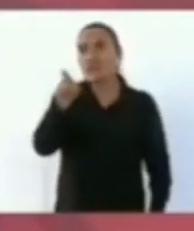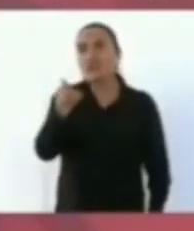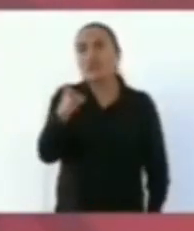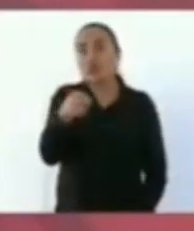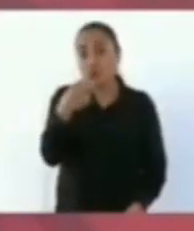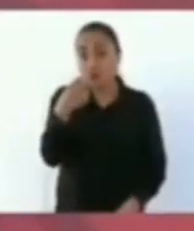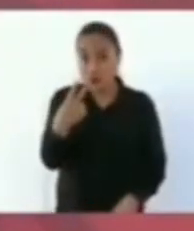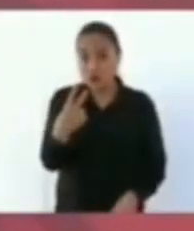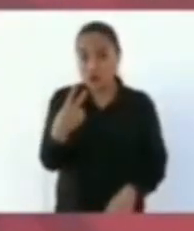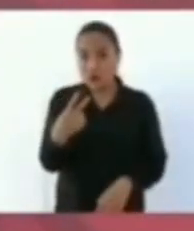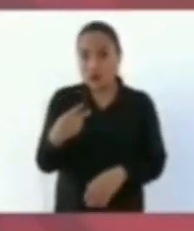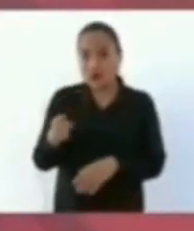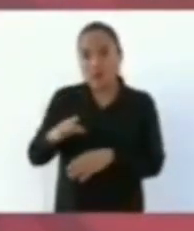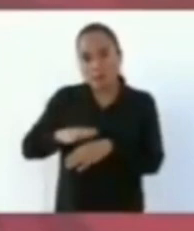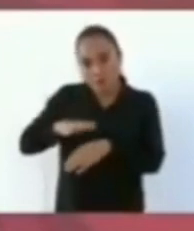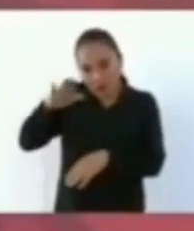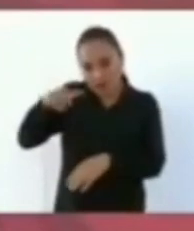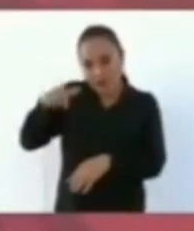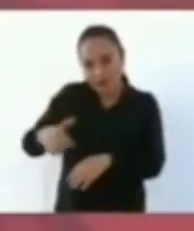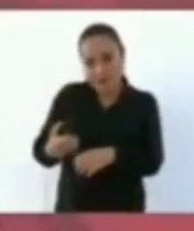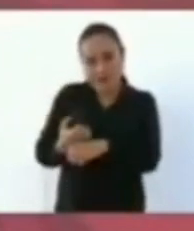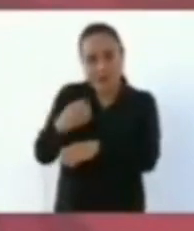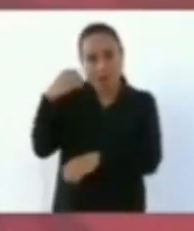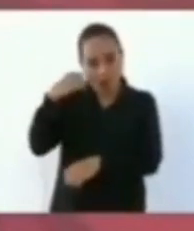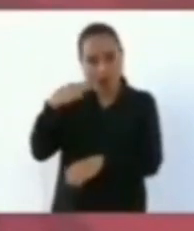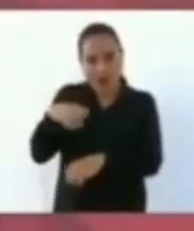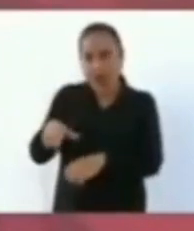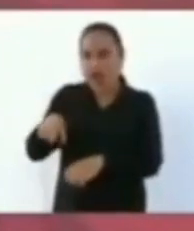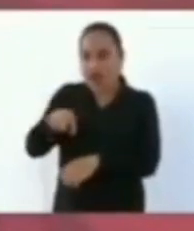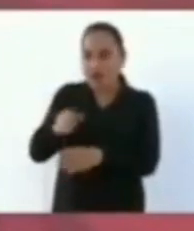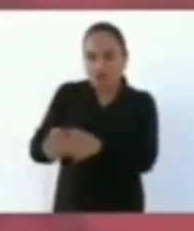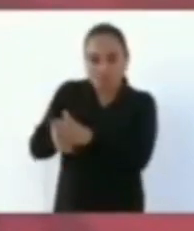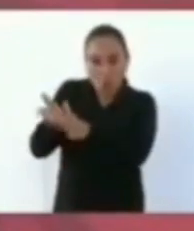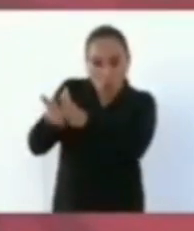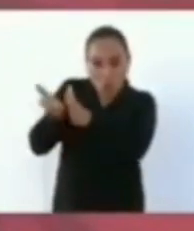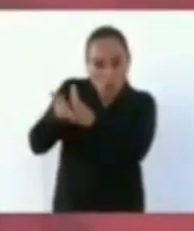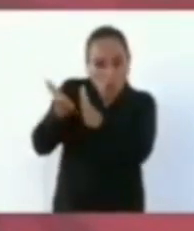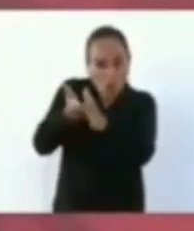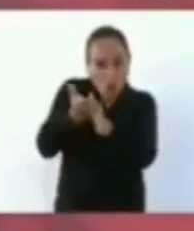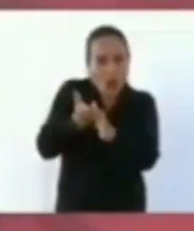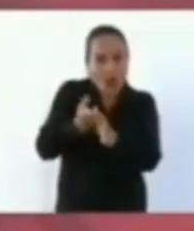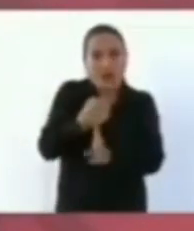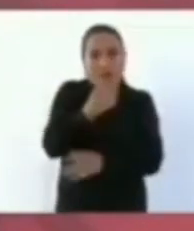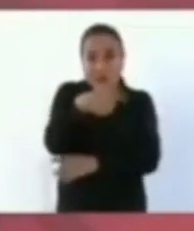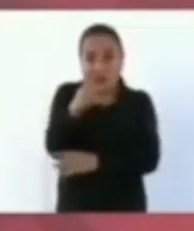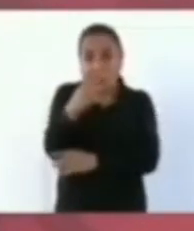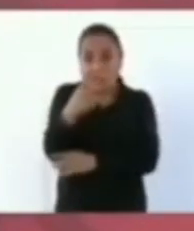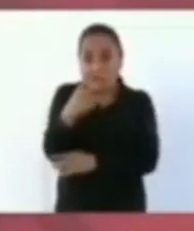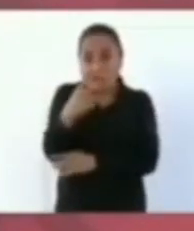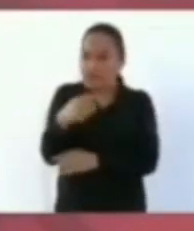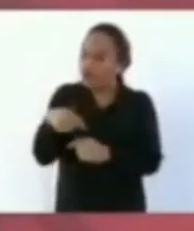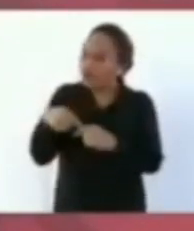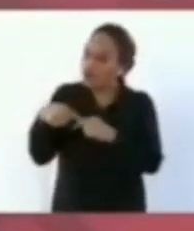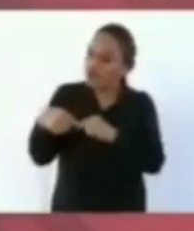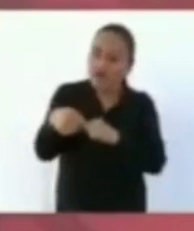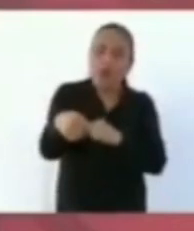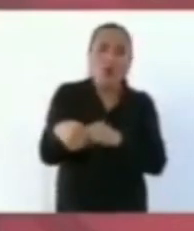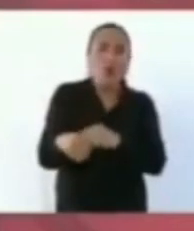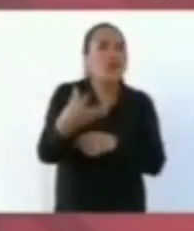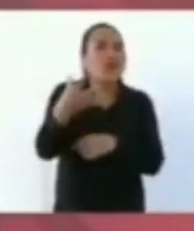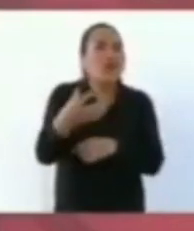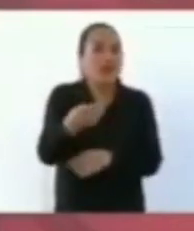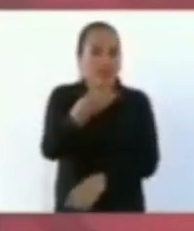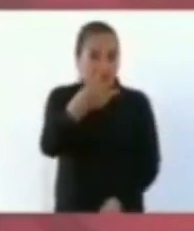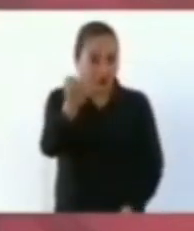Imagínense si ya es el que tiene más sucursales ahora con 102 y van a ser 300, pues van